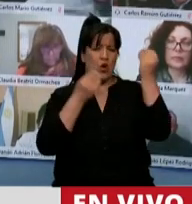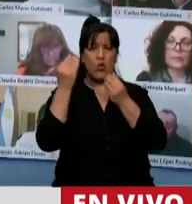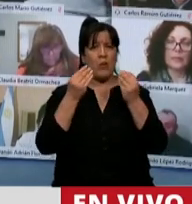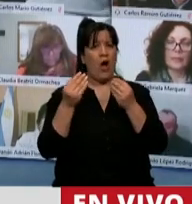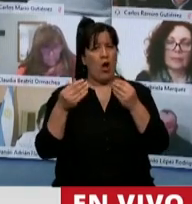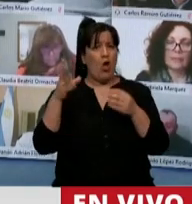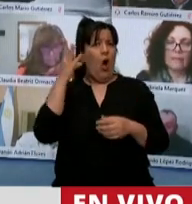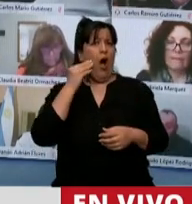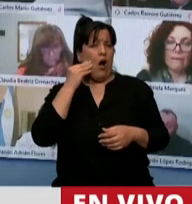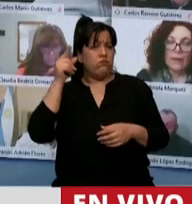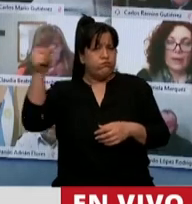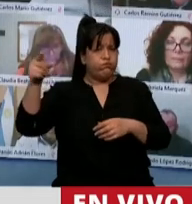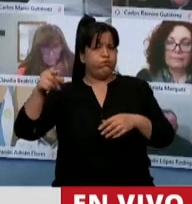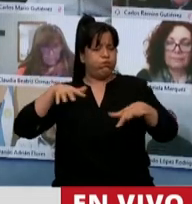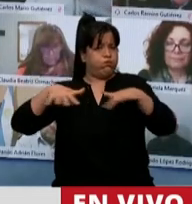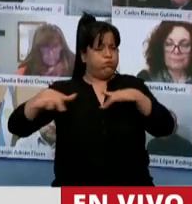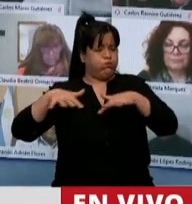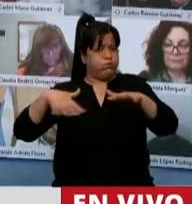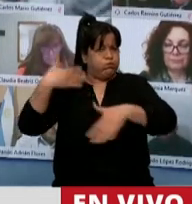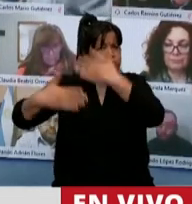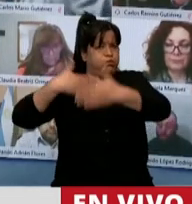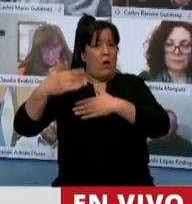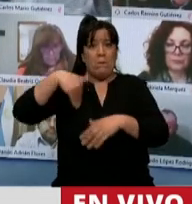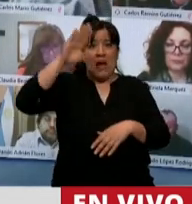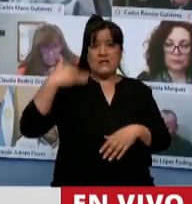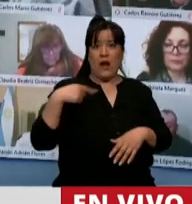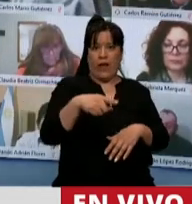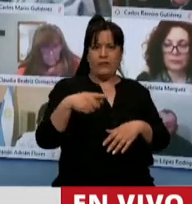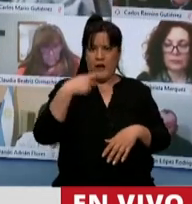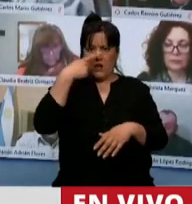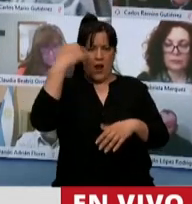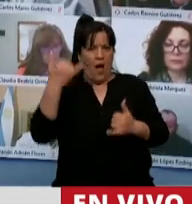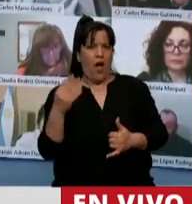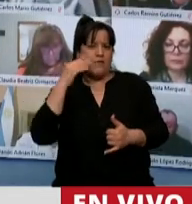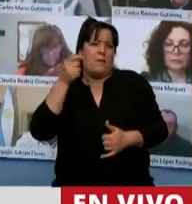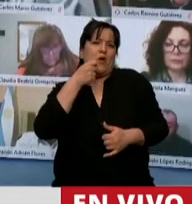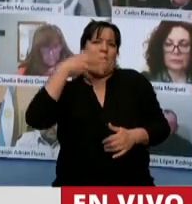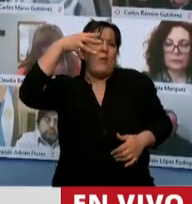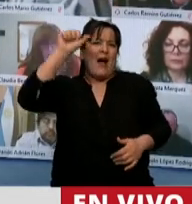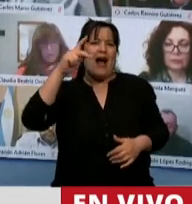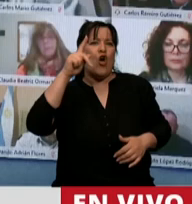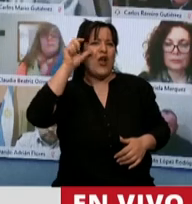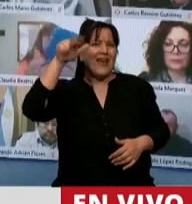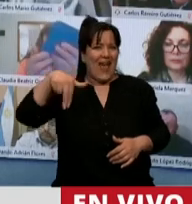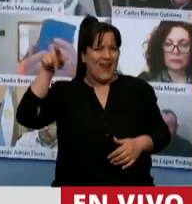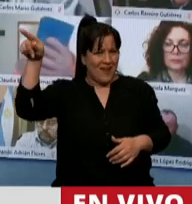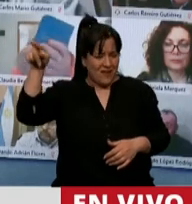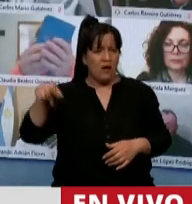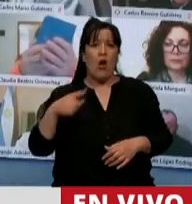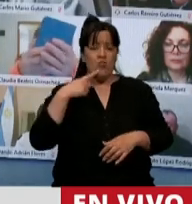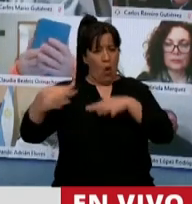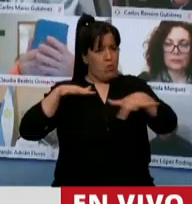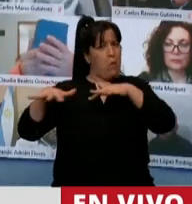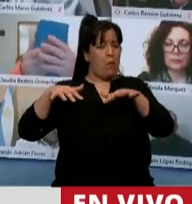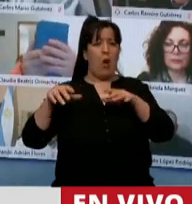activos los británicos en todo el cono sur y en particular en nuestra Argentina. Vemos al embajador Kent, que está muy